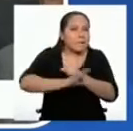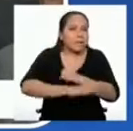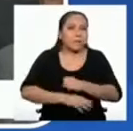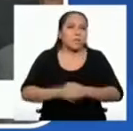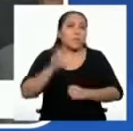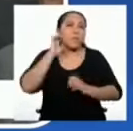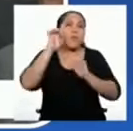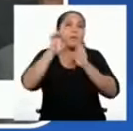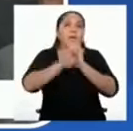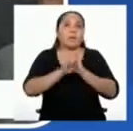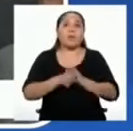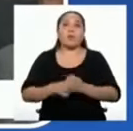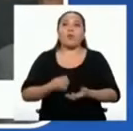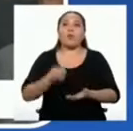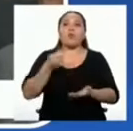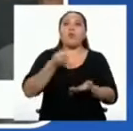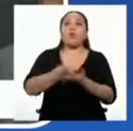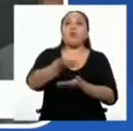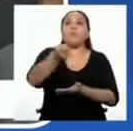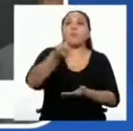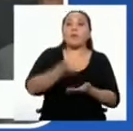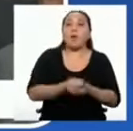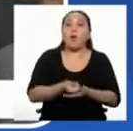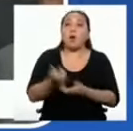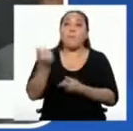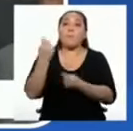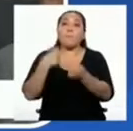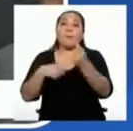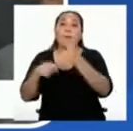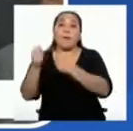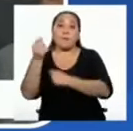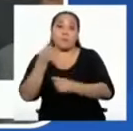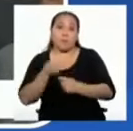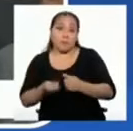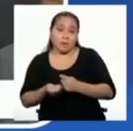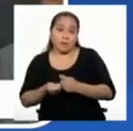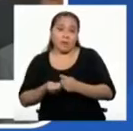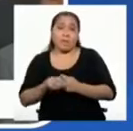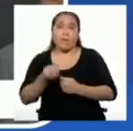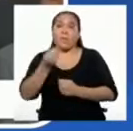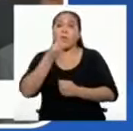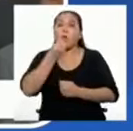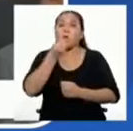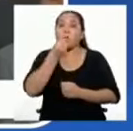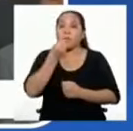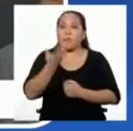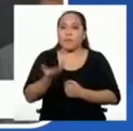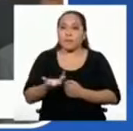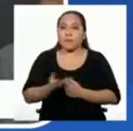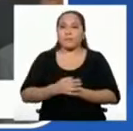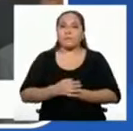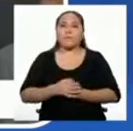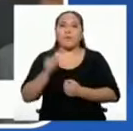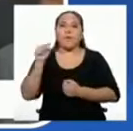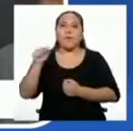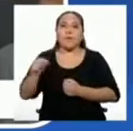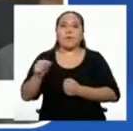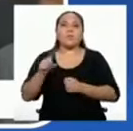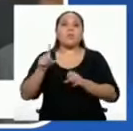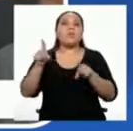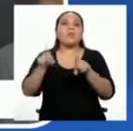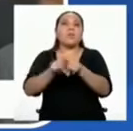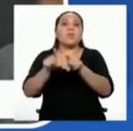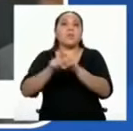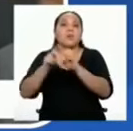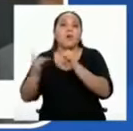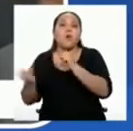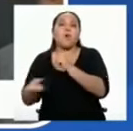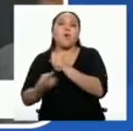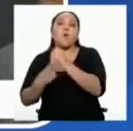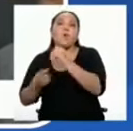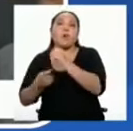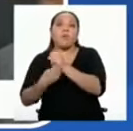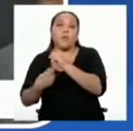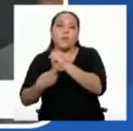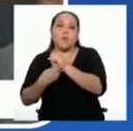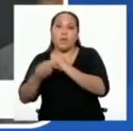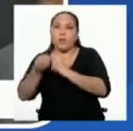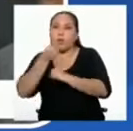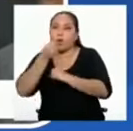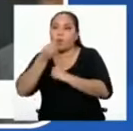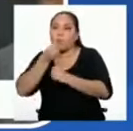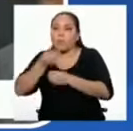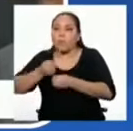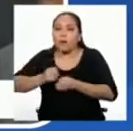Adquisición, producción y abastecimiento de alimentos, lo que incluye su almacenamiento